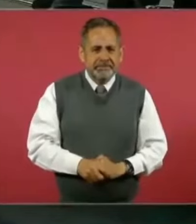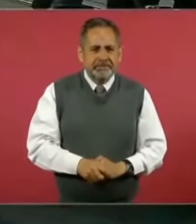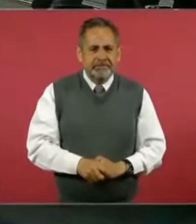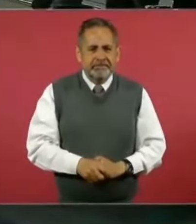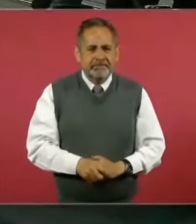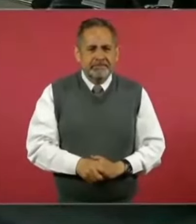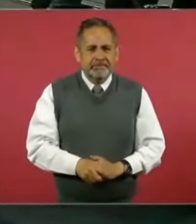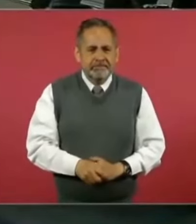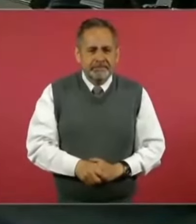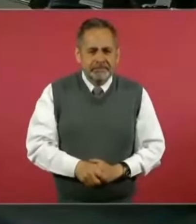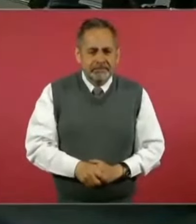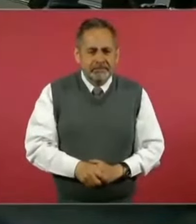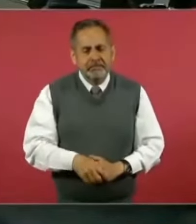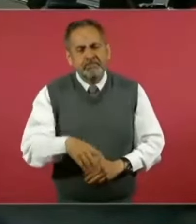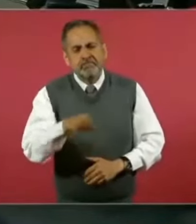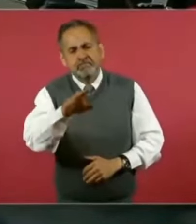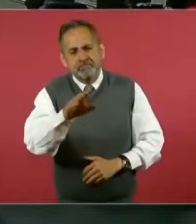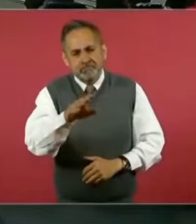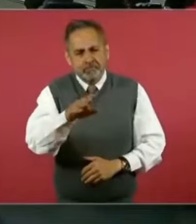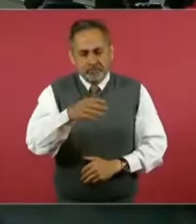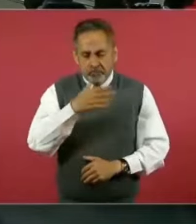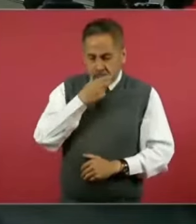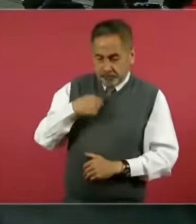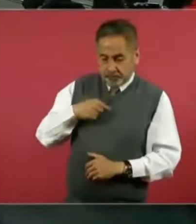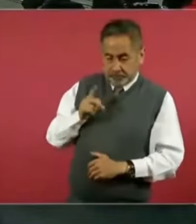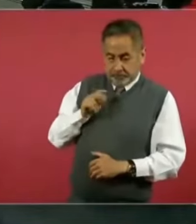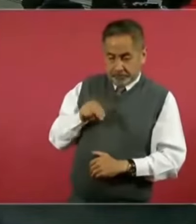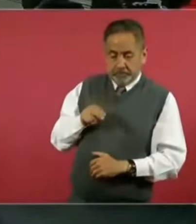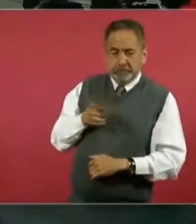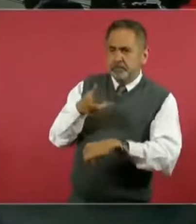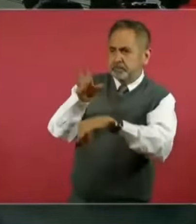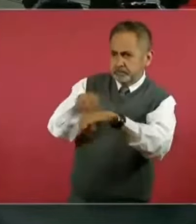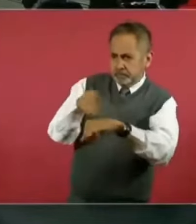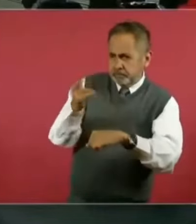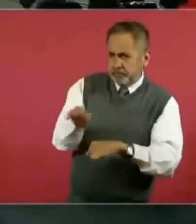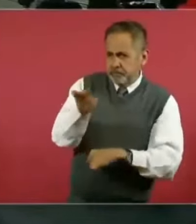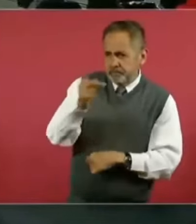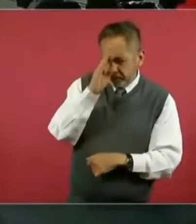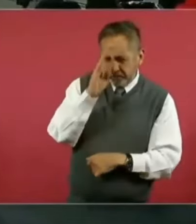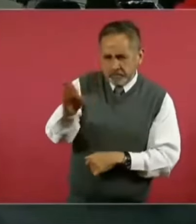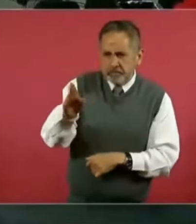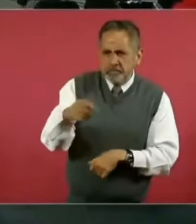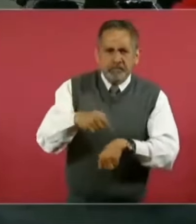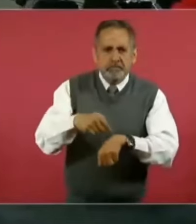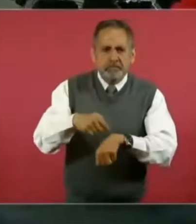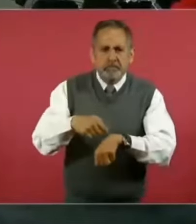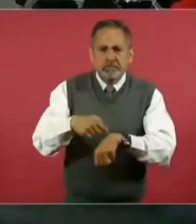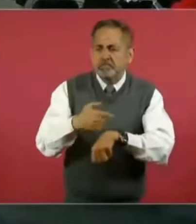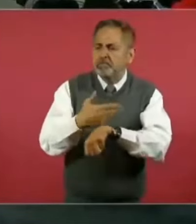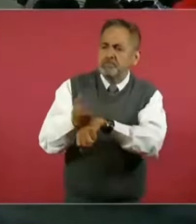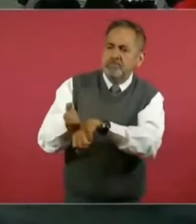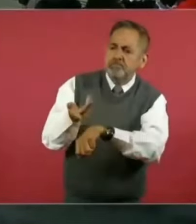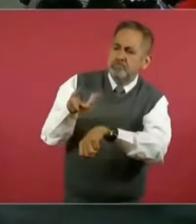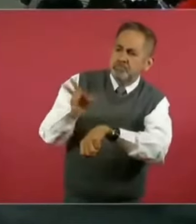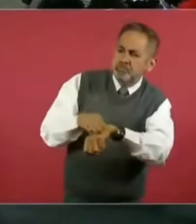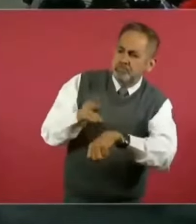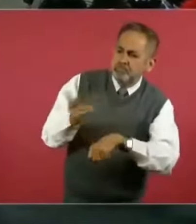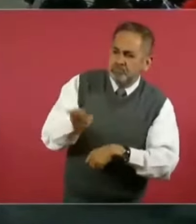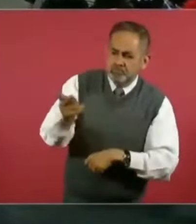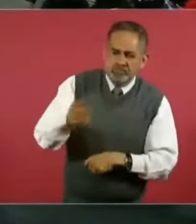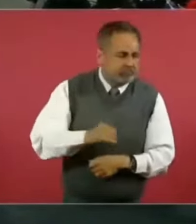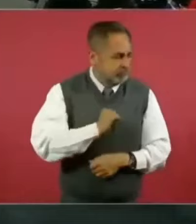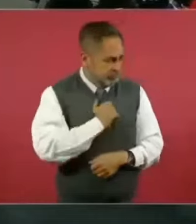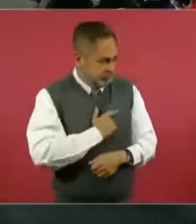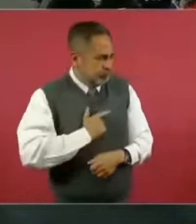Si me autoriza y acepta el orador una pregunta, dado que ya se pasó de su tiempo... Un